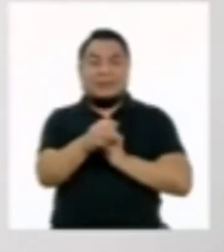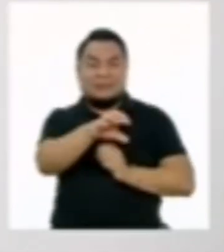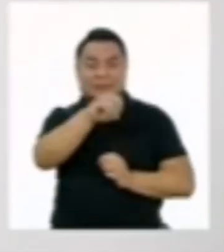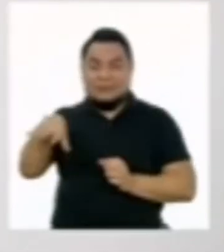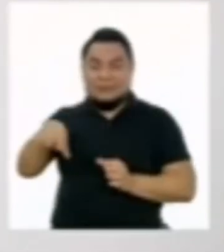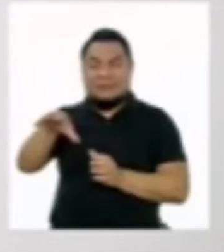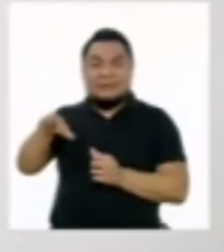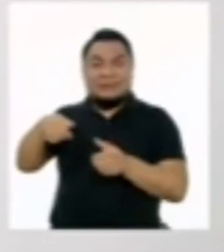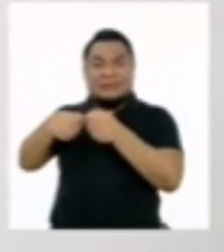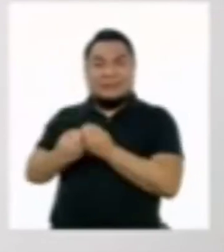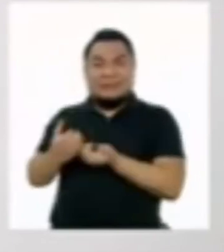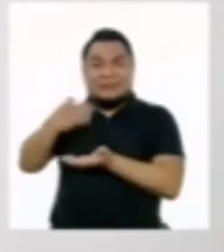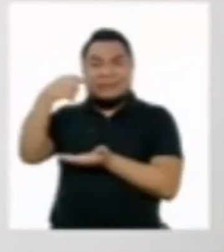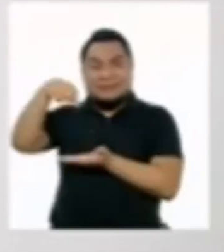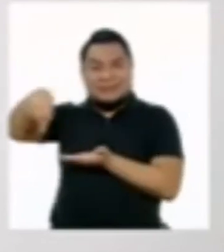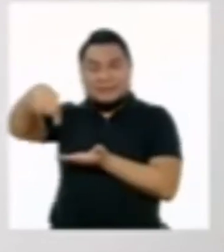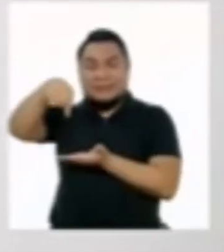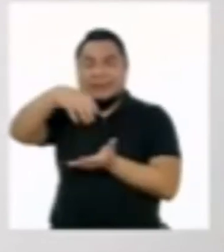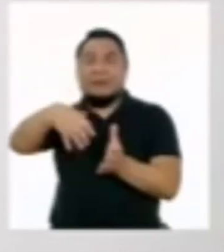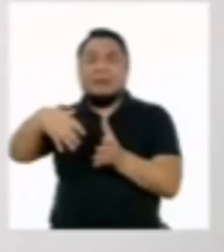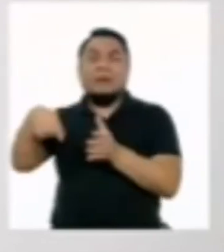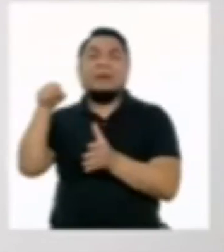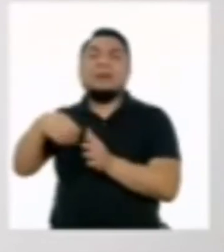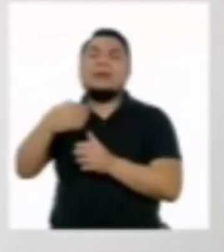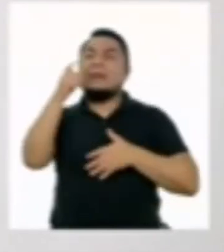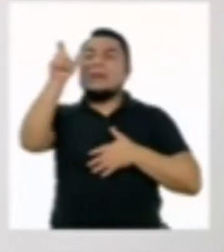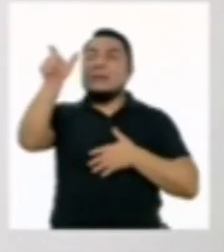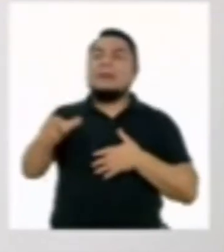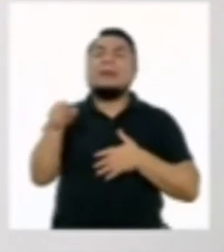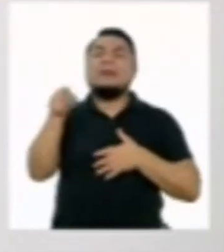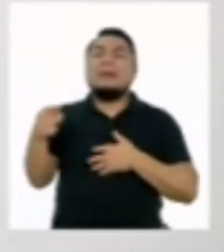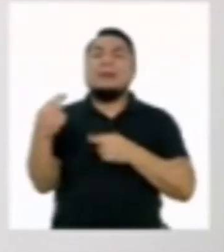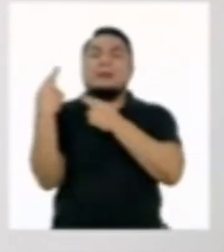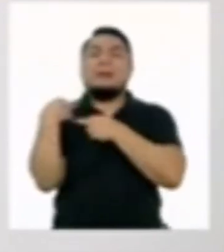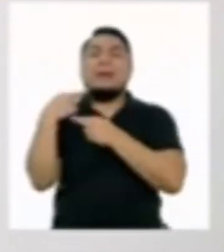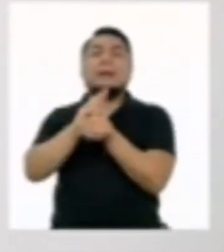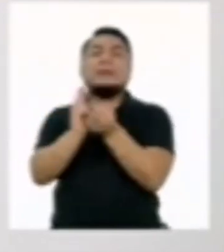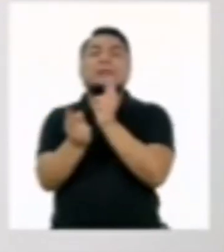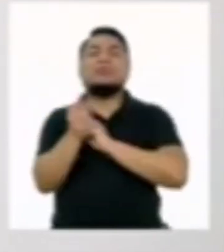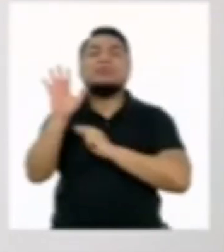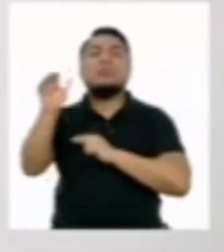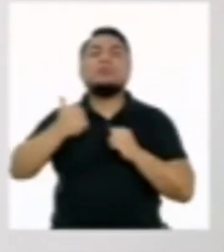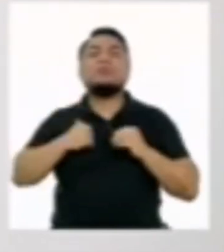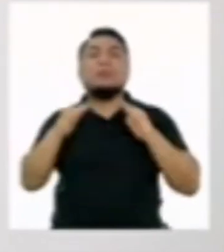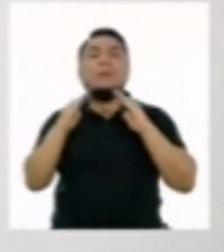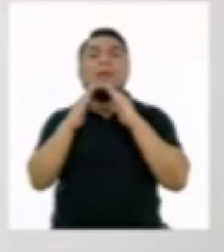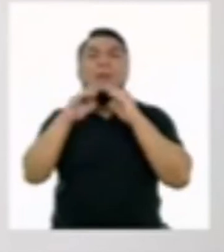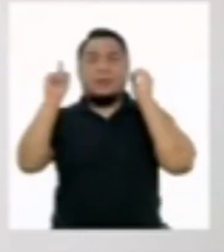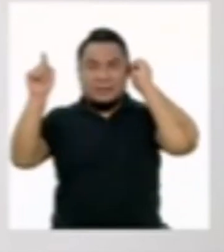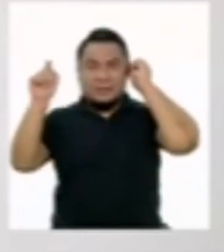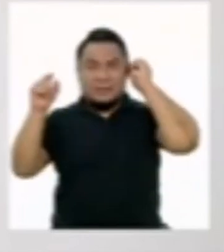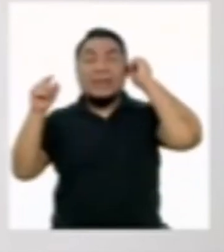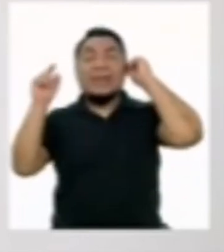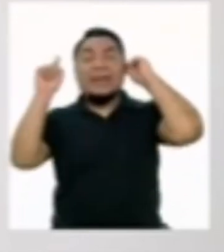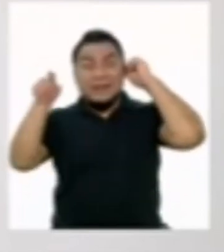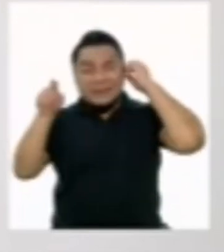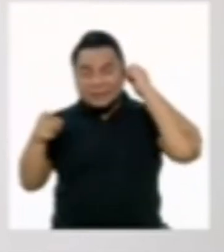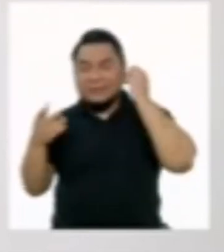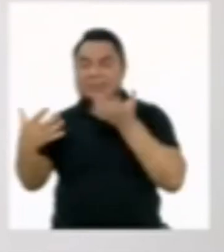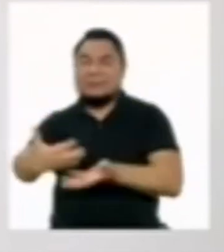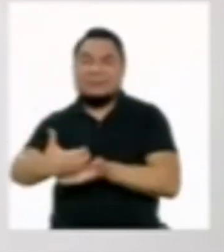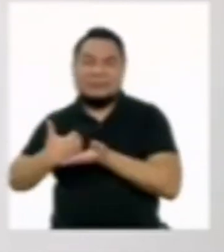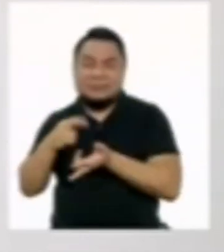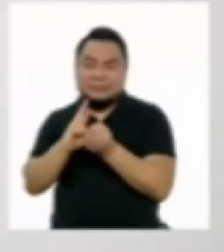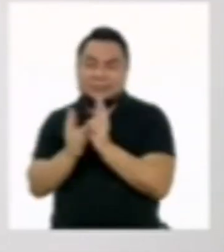inorgánicos, deberán ser recogidos por el reciclaje de nuestra municipalidad. Si no tenemos ese